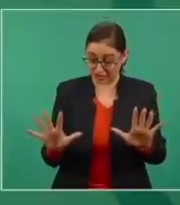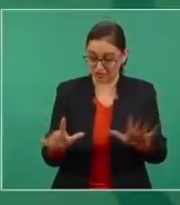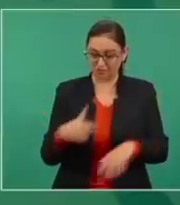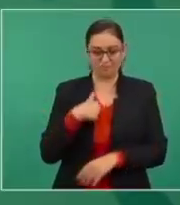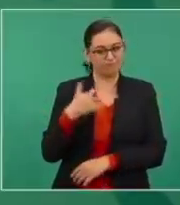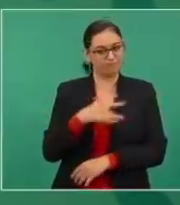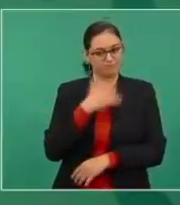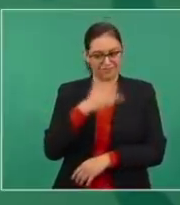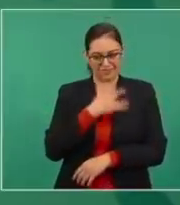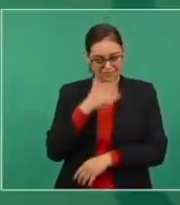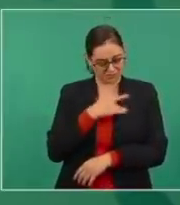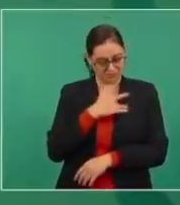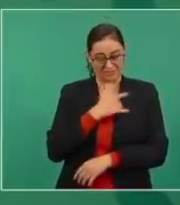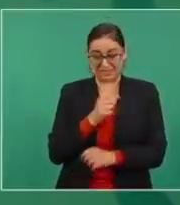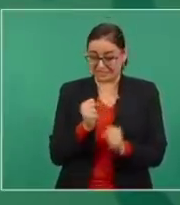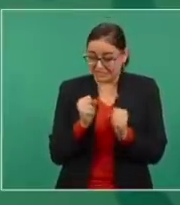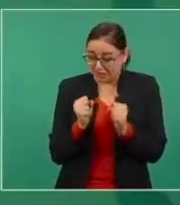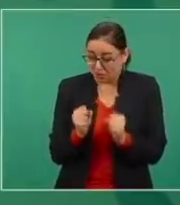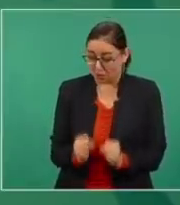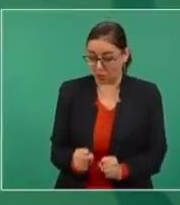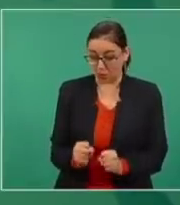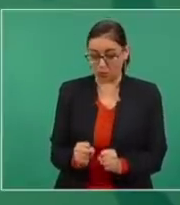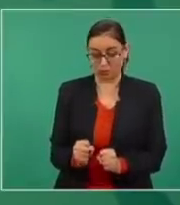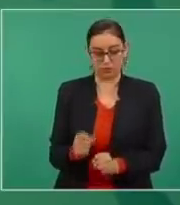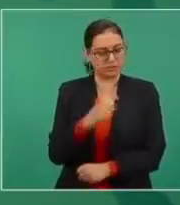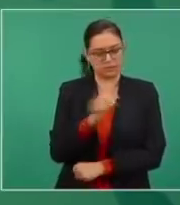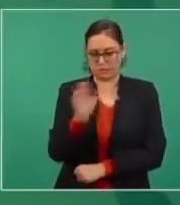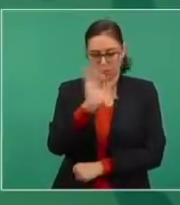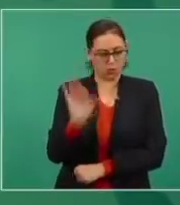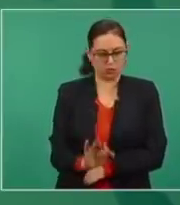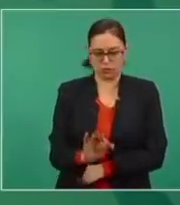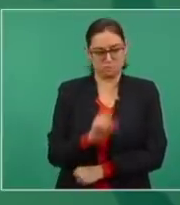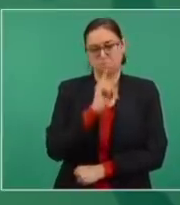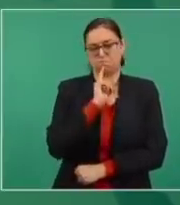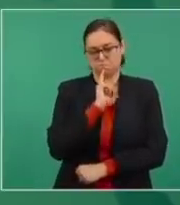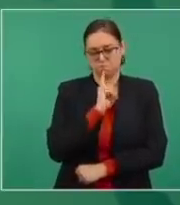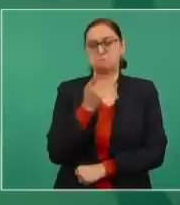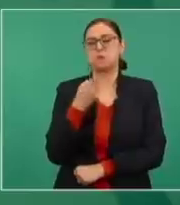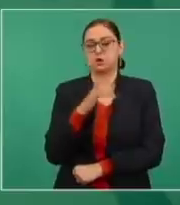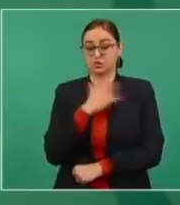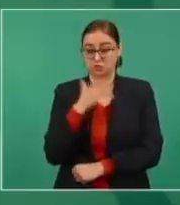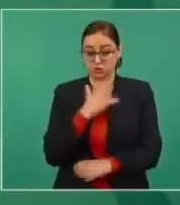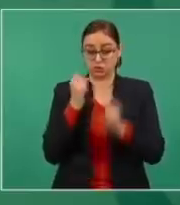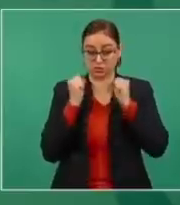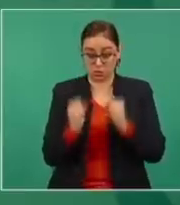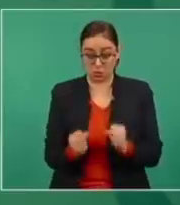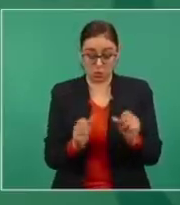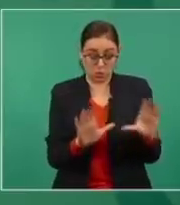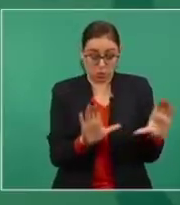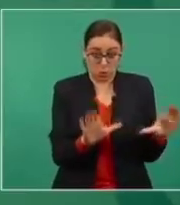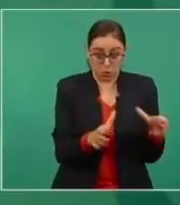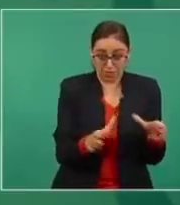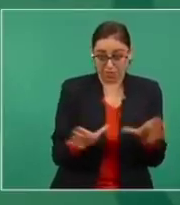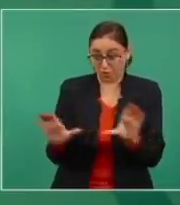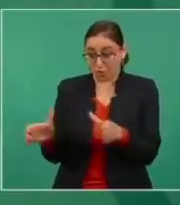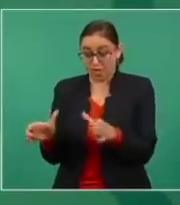no es absoluto, de que la mayoría de la gente